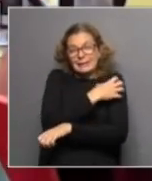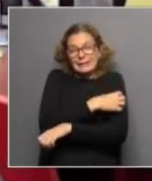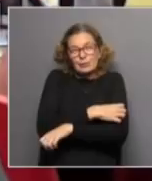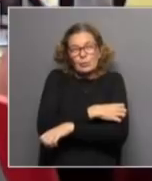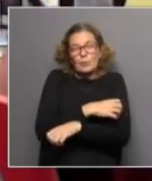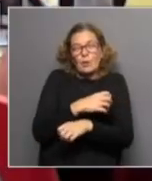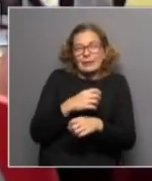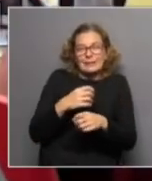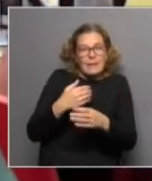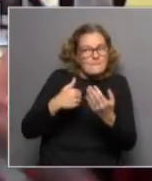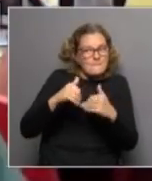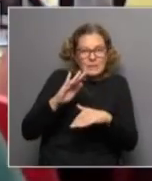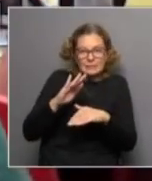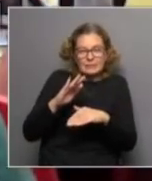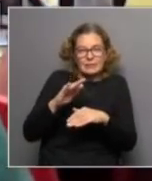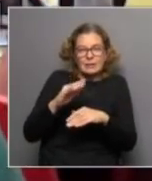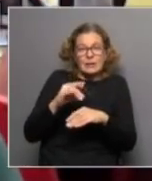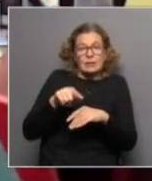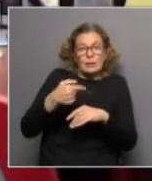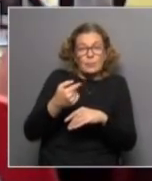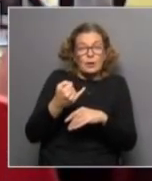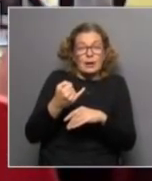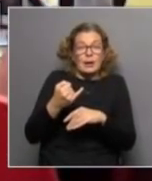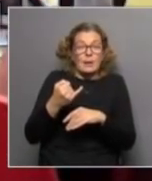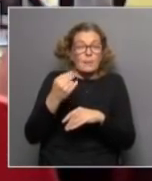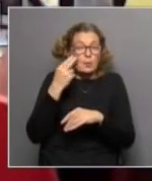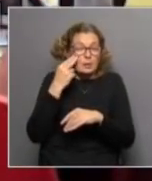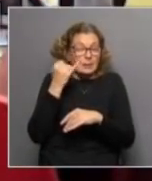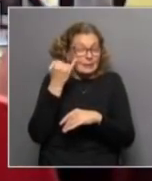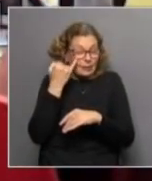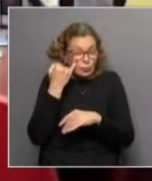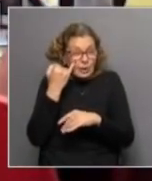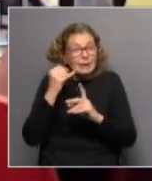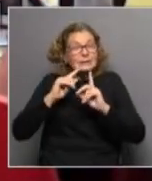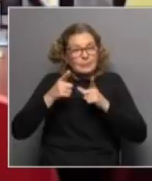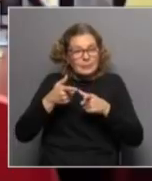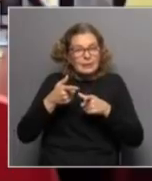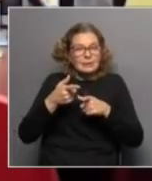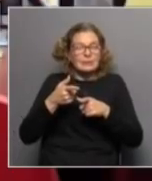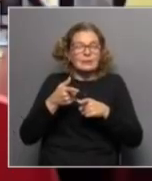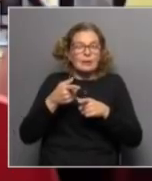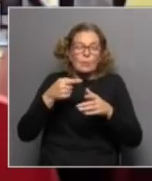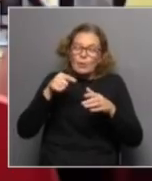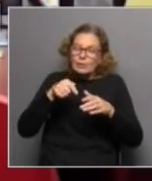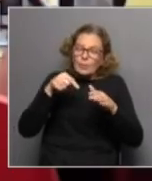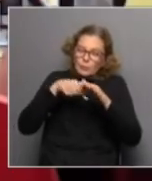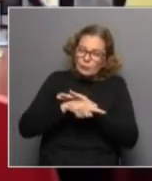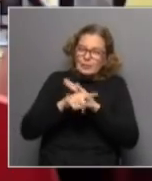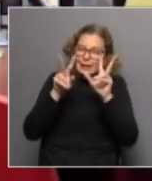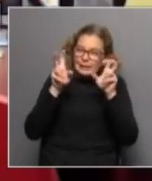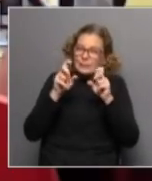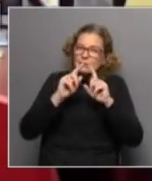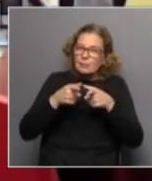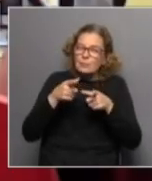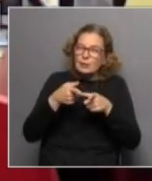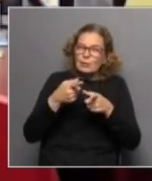visualizar situaciones de explotación sexual comercial y eso también nos llevó a poder profundizar en el tema pero también